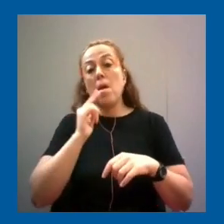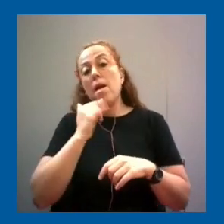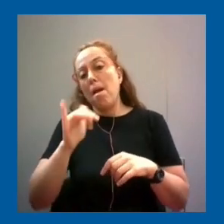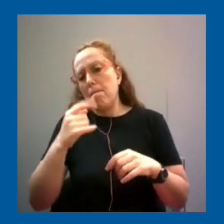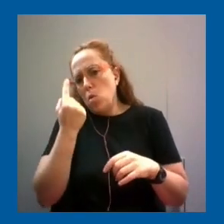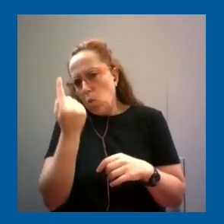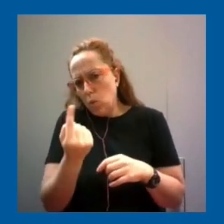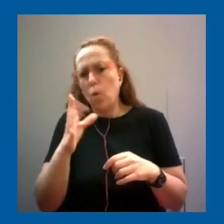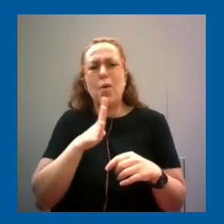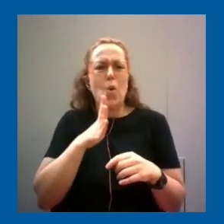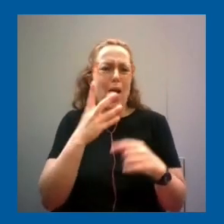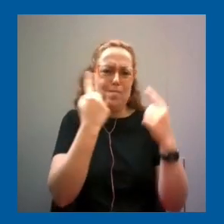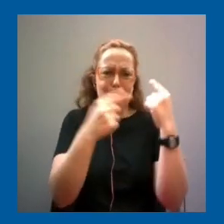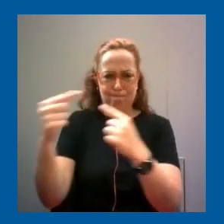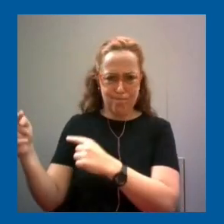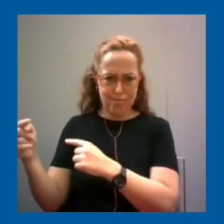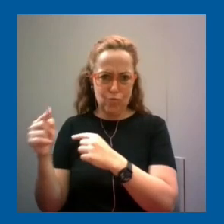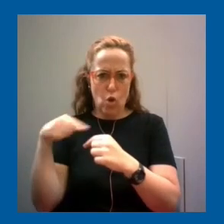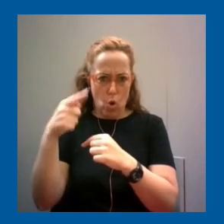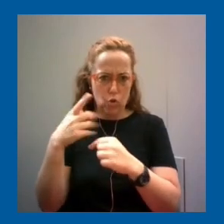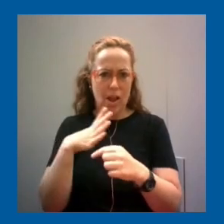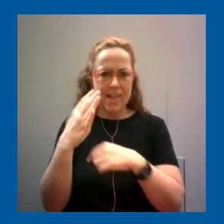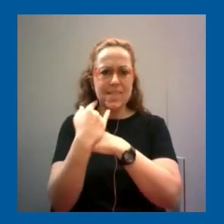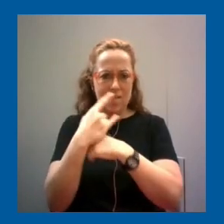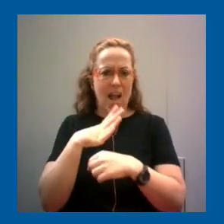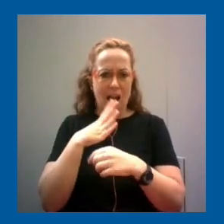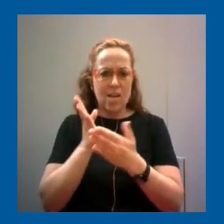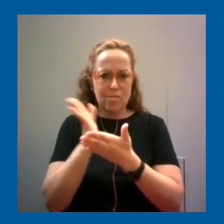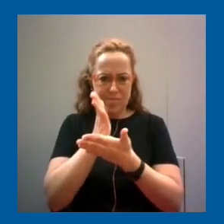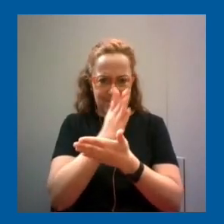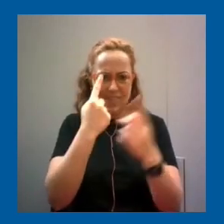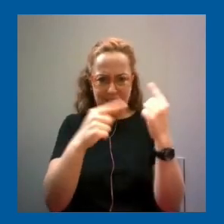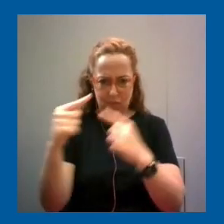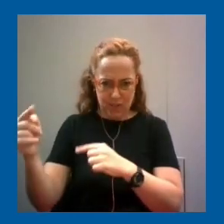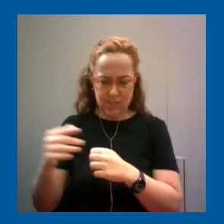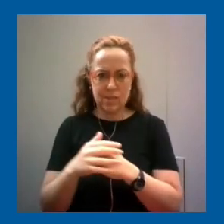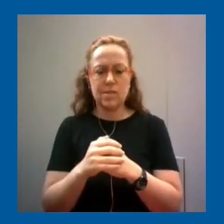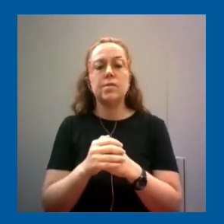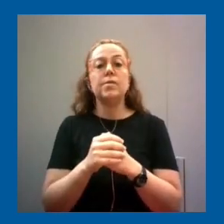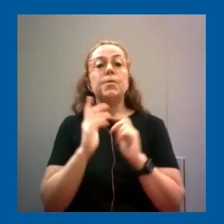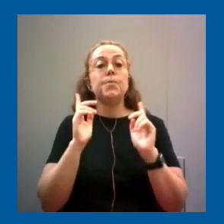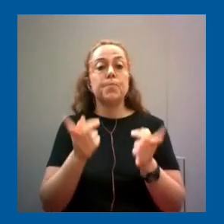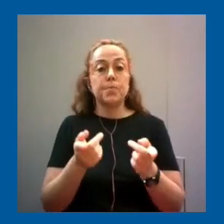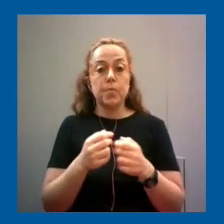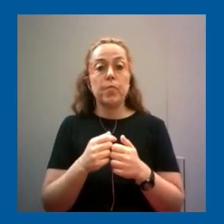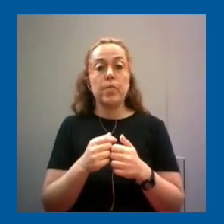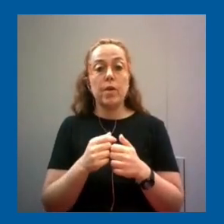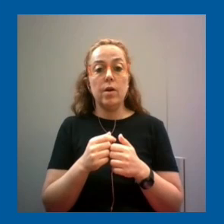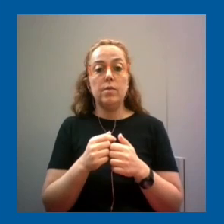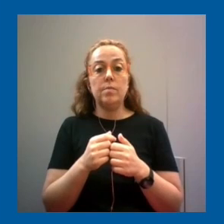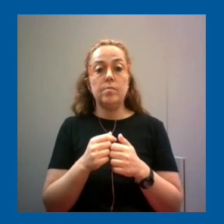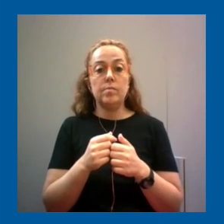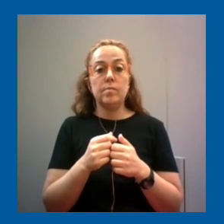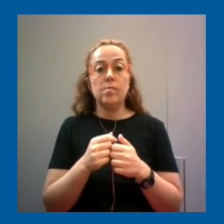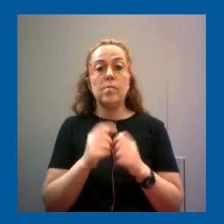plataformas. Bueno, de hecho, en Ceibal tenemos muchas. Y, bueno, y todo lo que es en referencia a